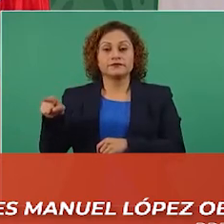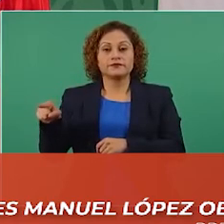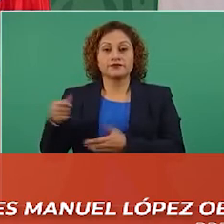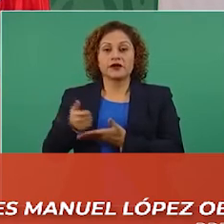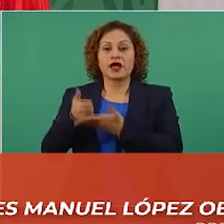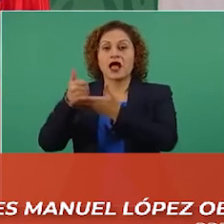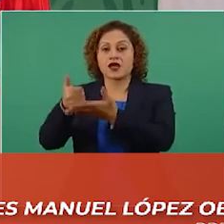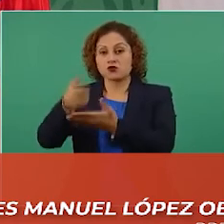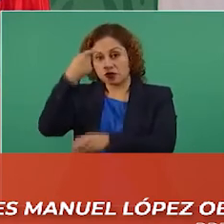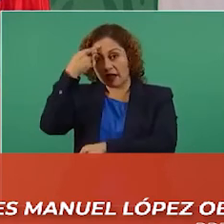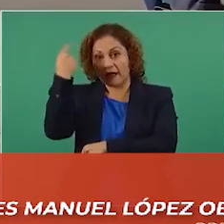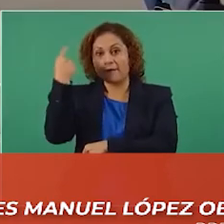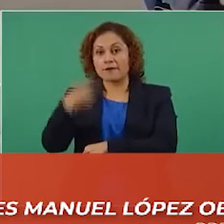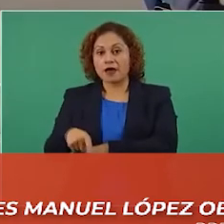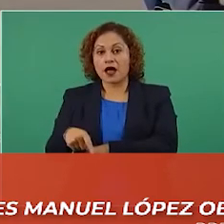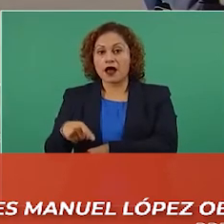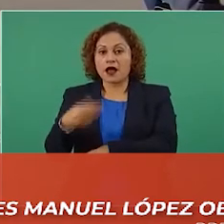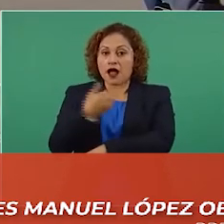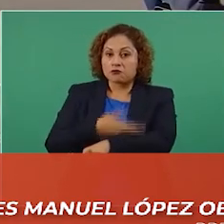amparos